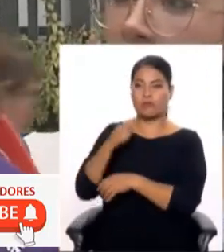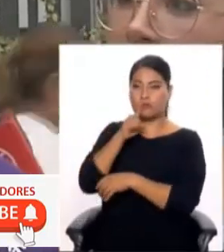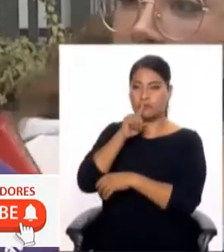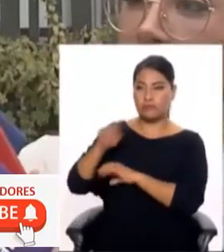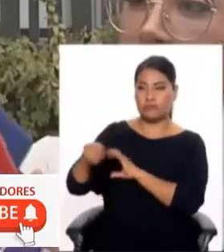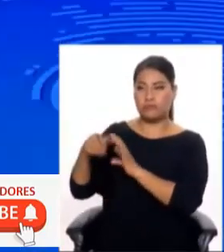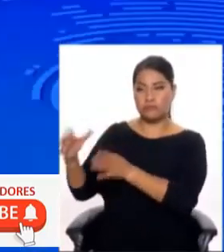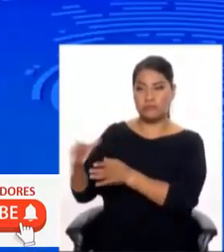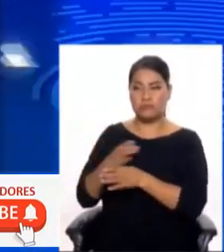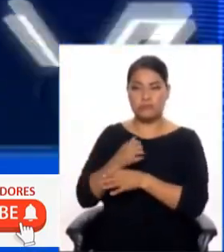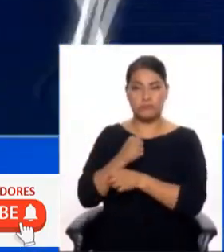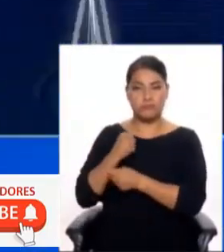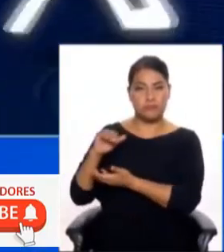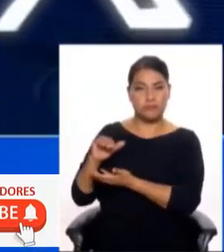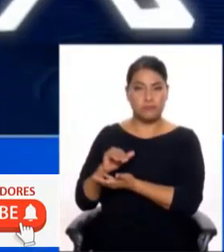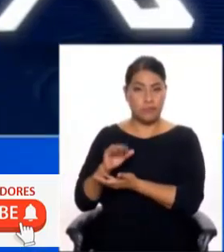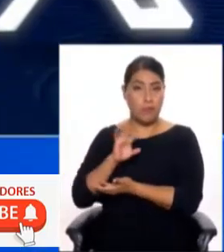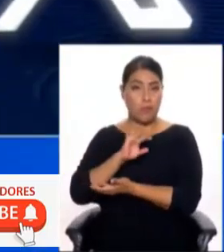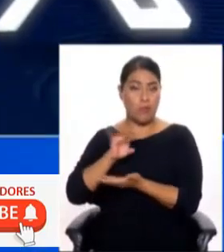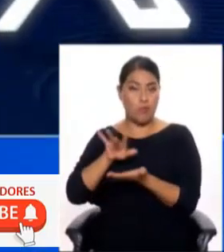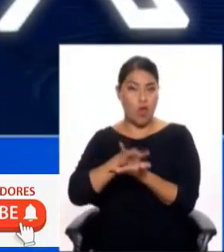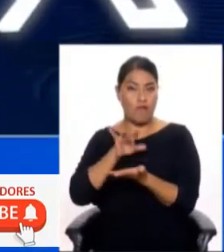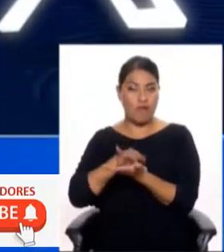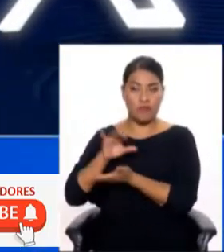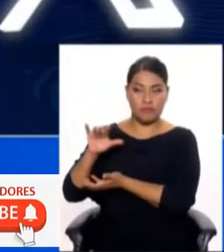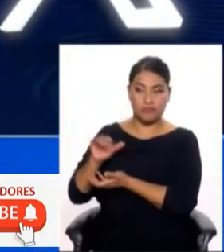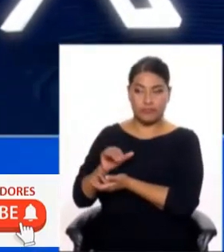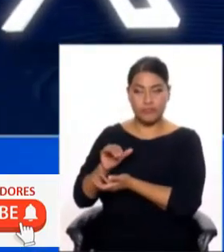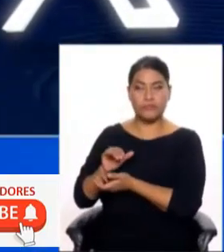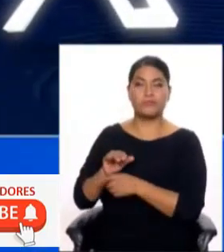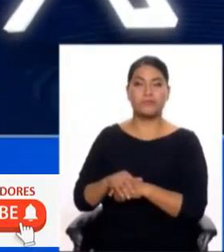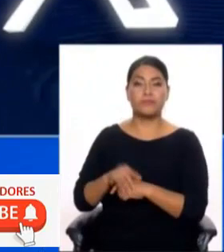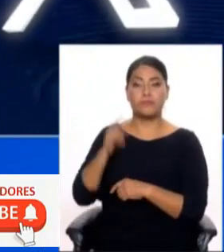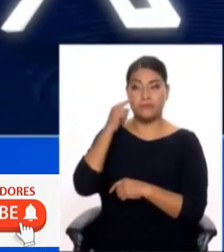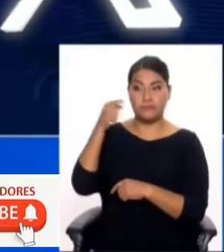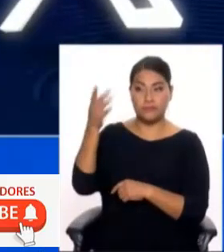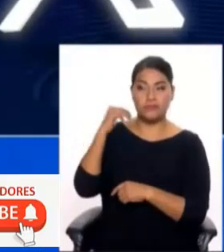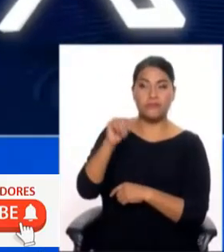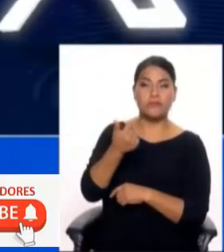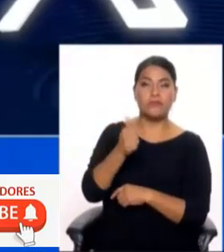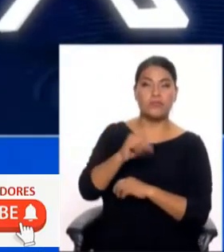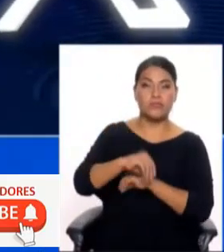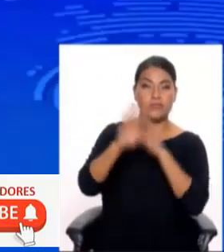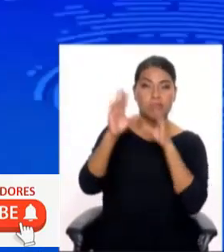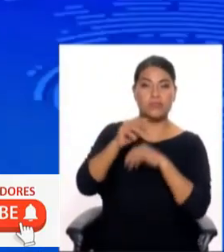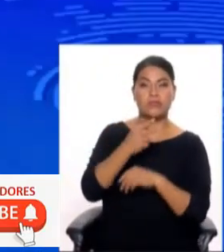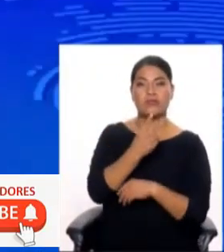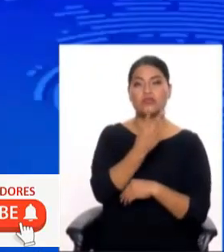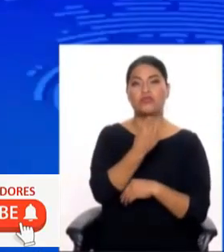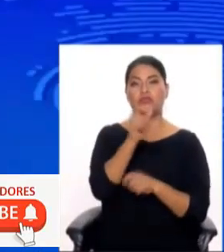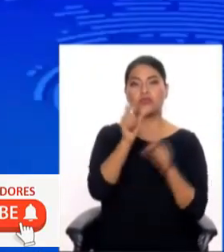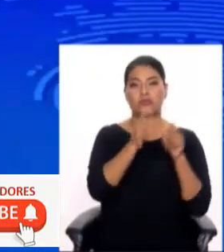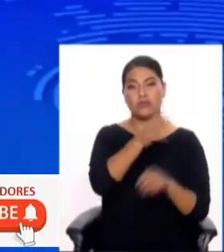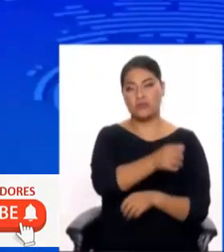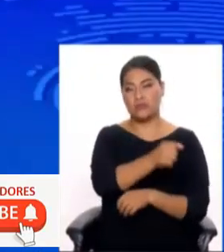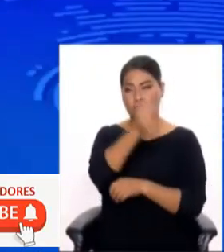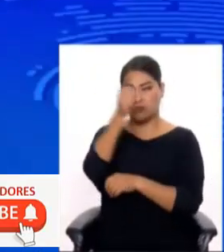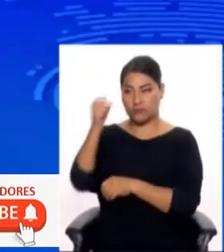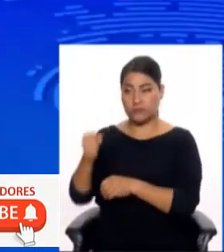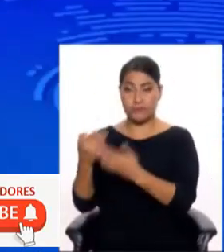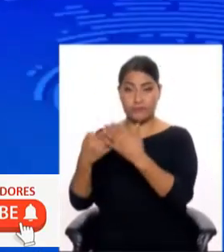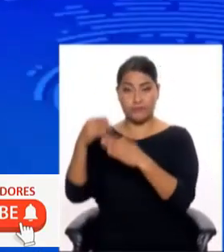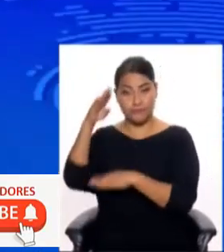licitaciones públicas fraudulentas. Durante la diligencia se ordenó la detención preliminar por 10 días de 12 personas, entre ellas,